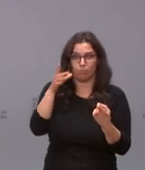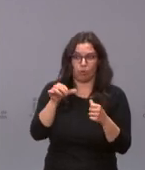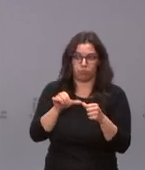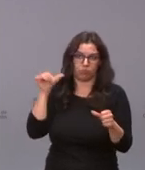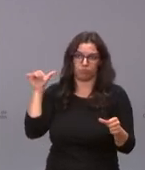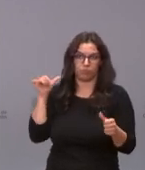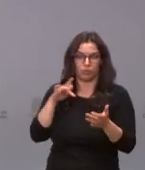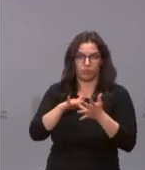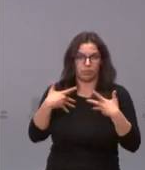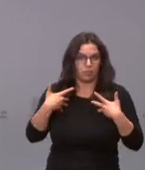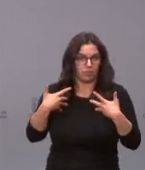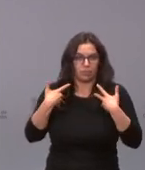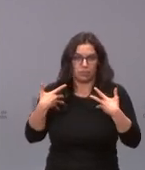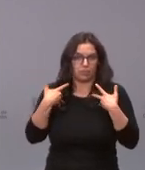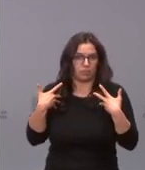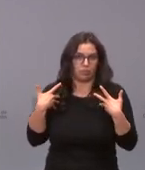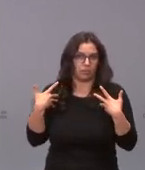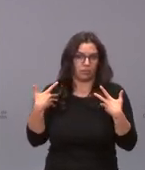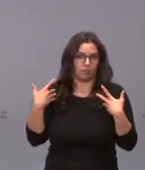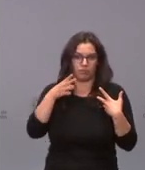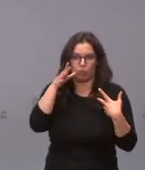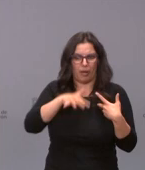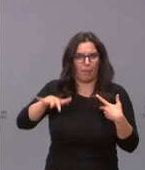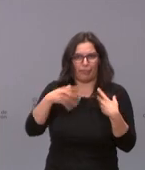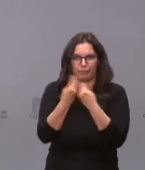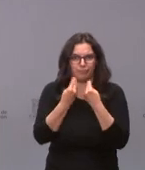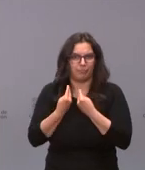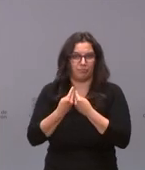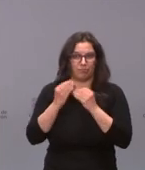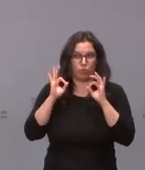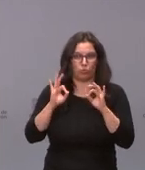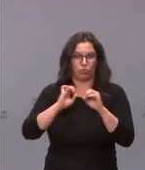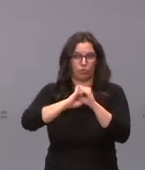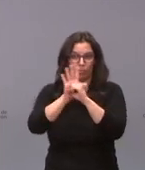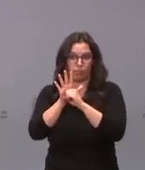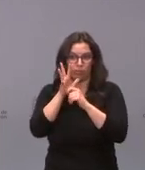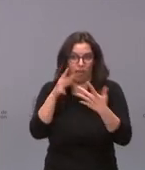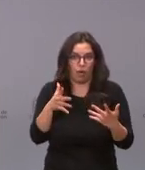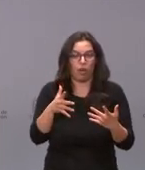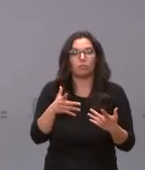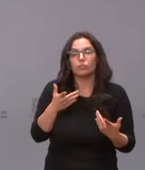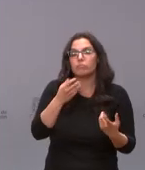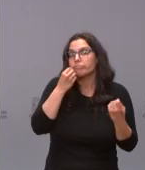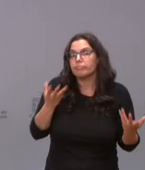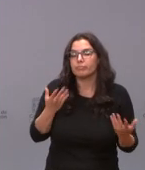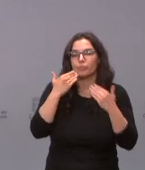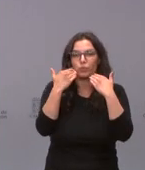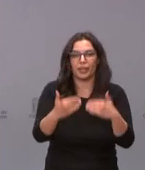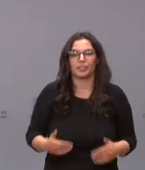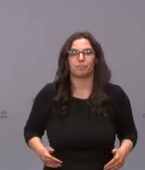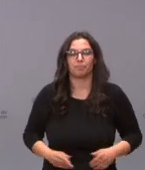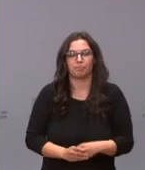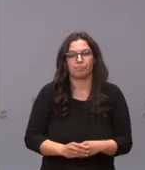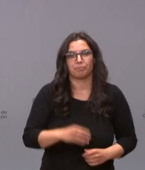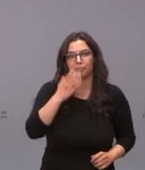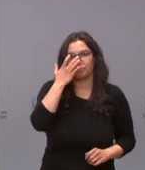que ha pasado en cuanto a instalaciones y espacios con la pandemia el actual hospital general muchas gracias bueno